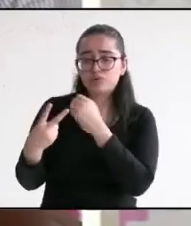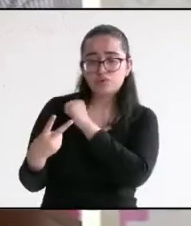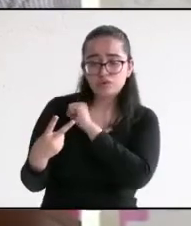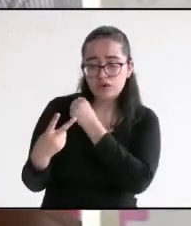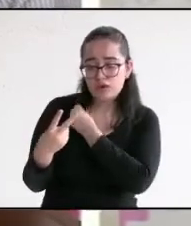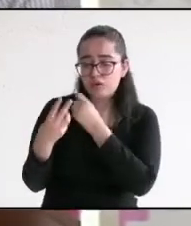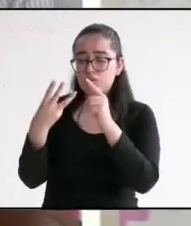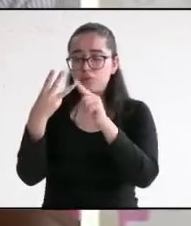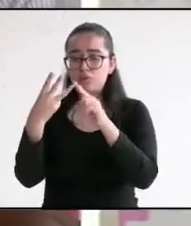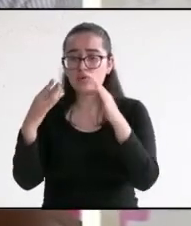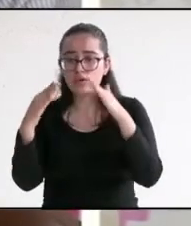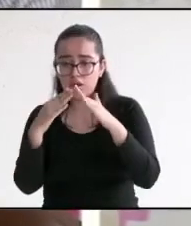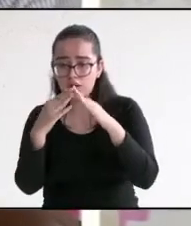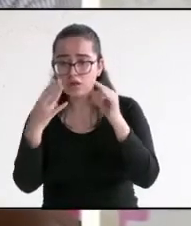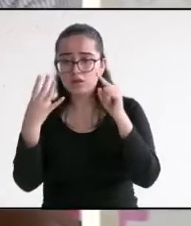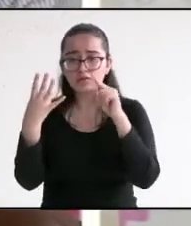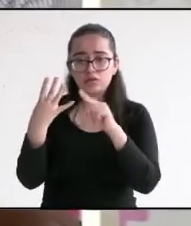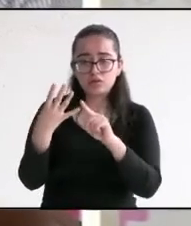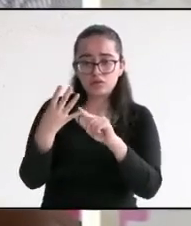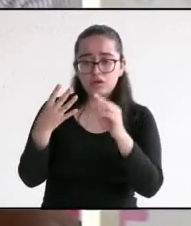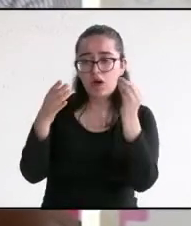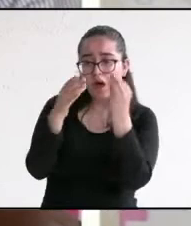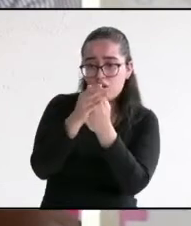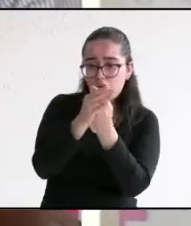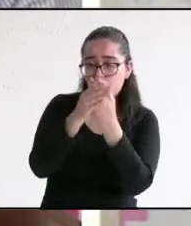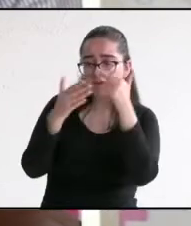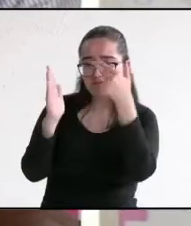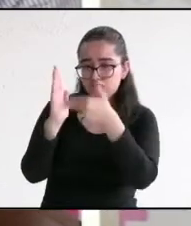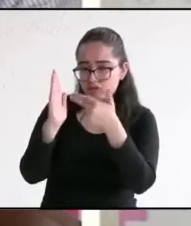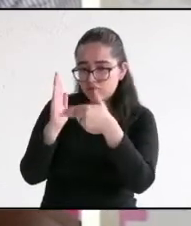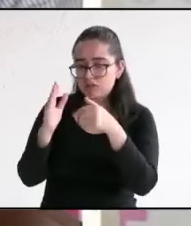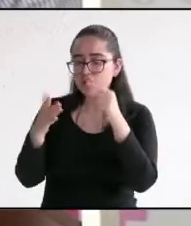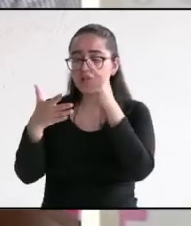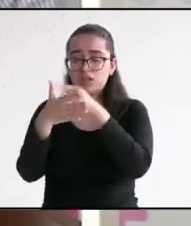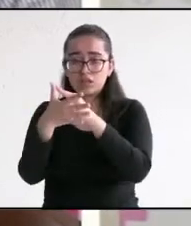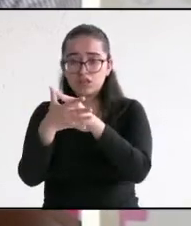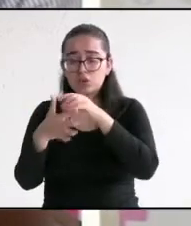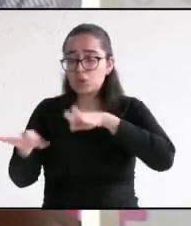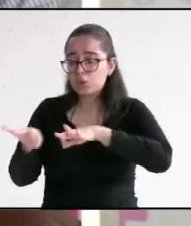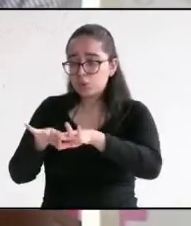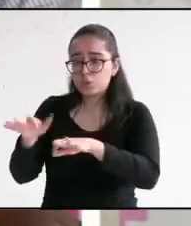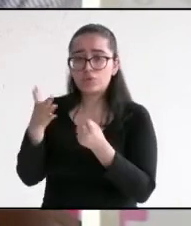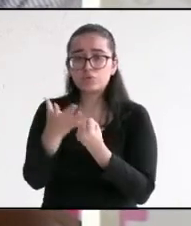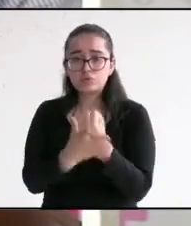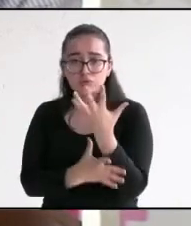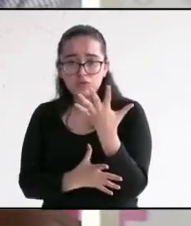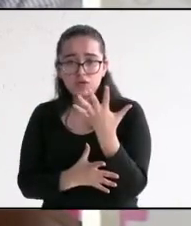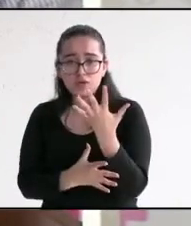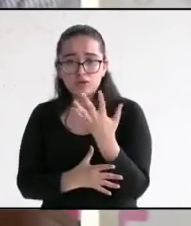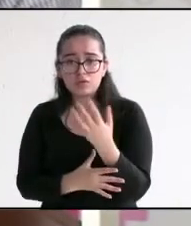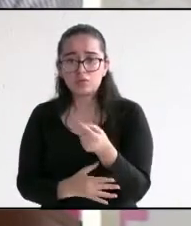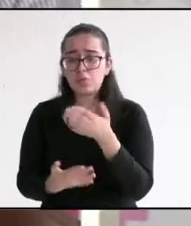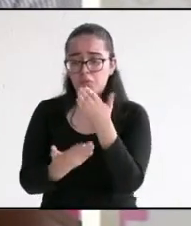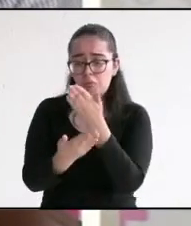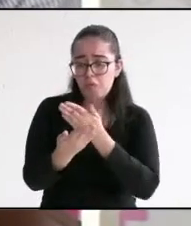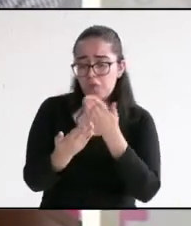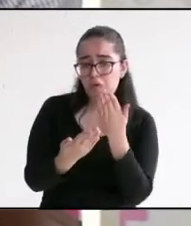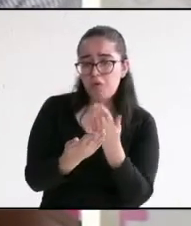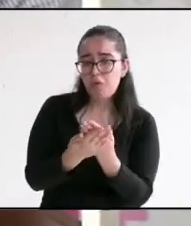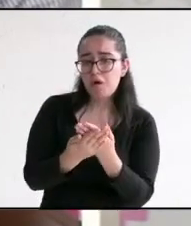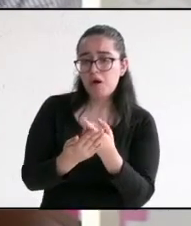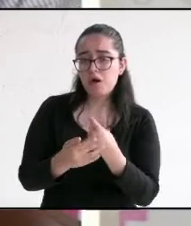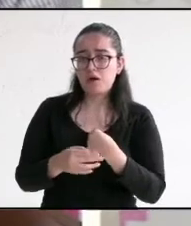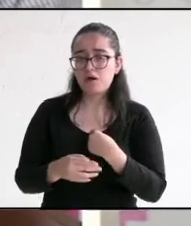la vivienda digna, la capacitación y la oportunidad de trabajo. Por eso, en mis propuestas incluyo la